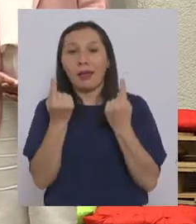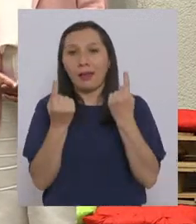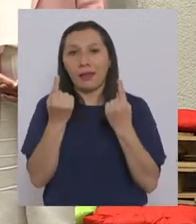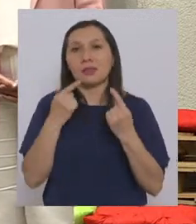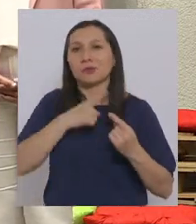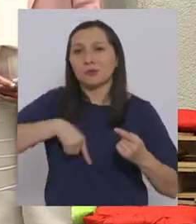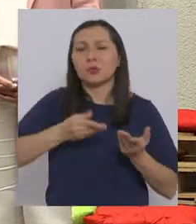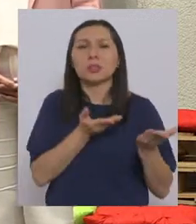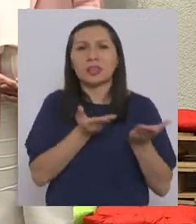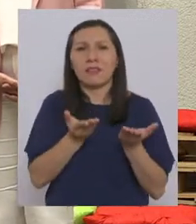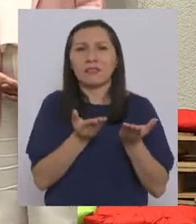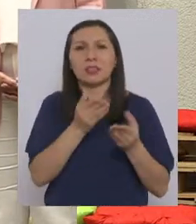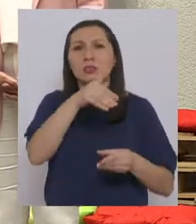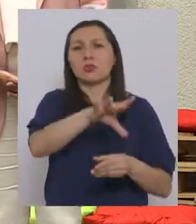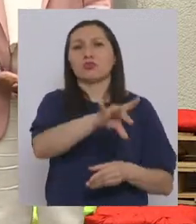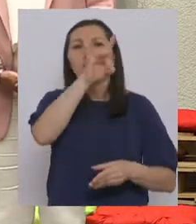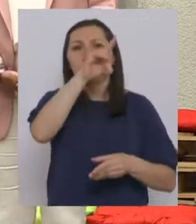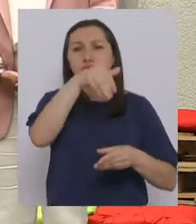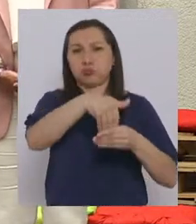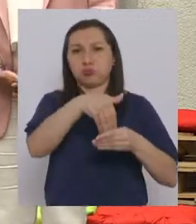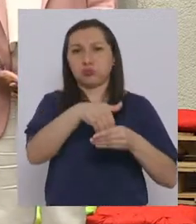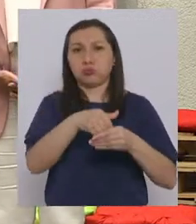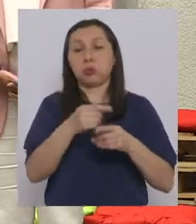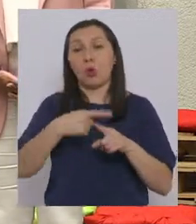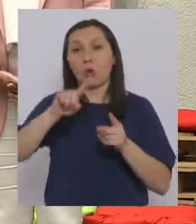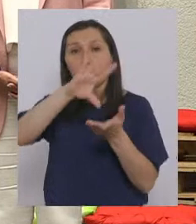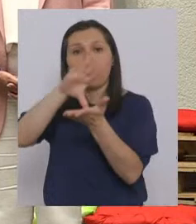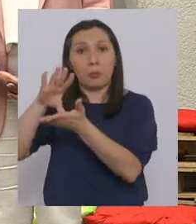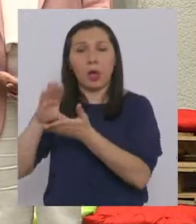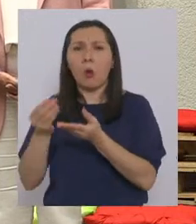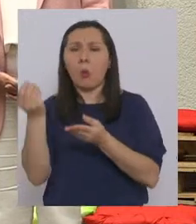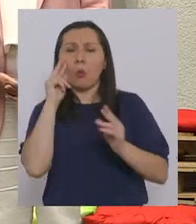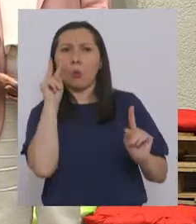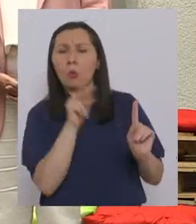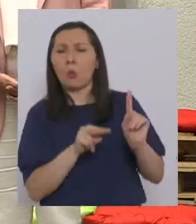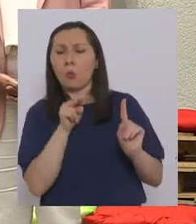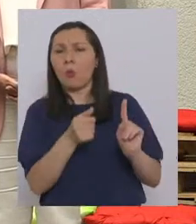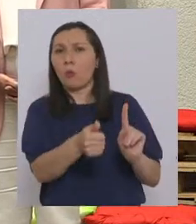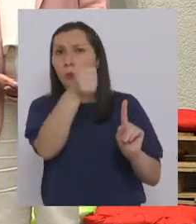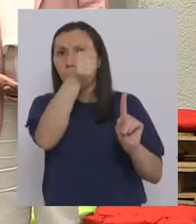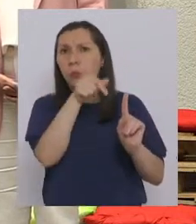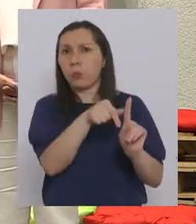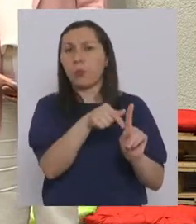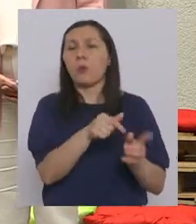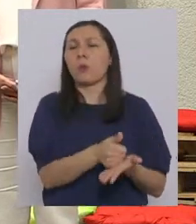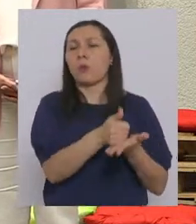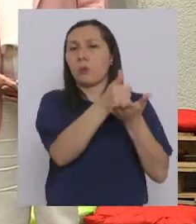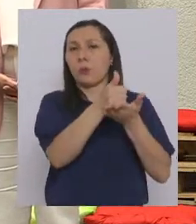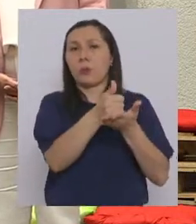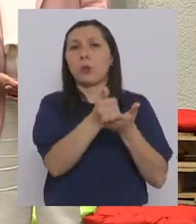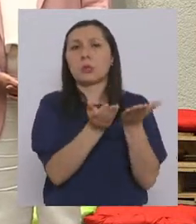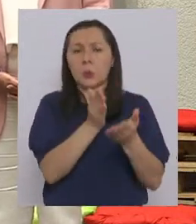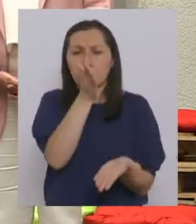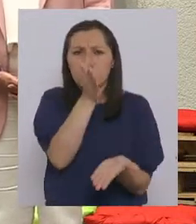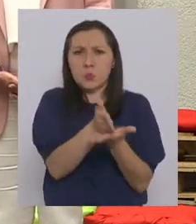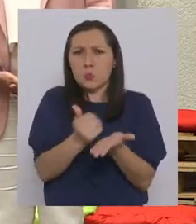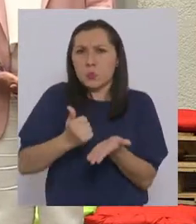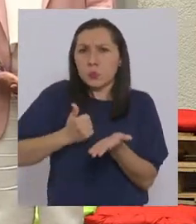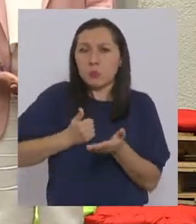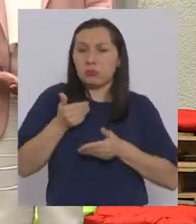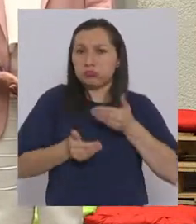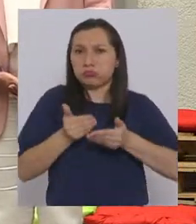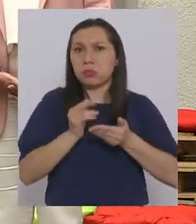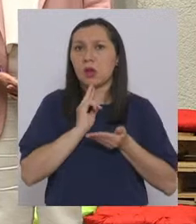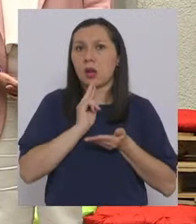servicio electoral que en otros países lo destacan muy potentemente por su rigurosidad, por la